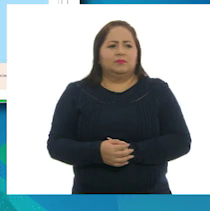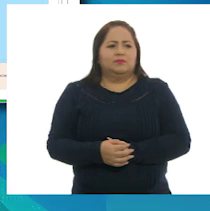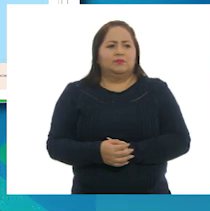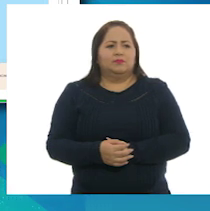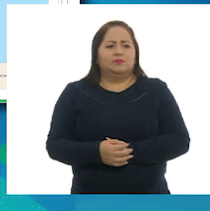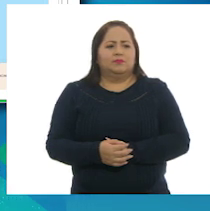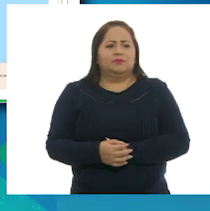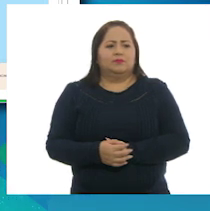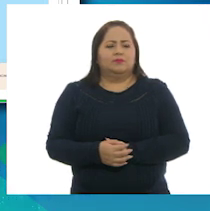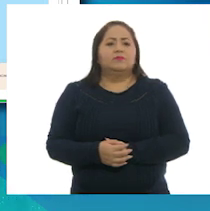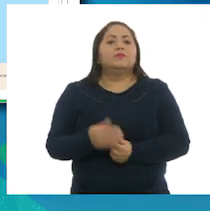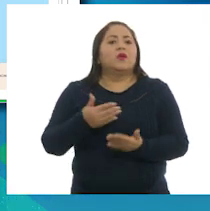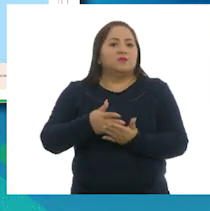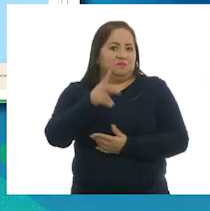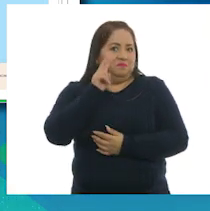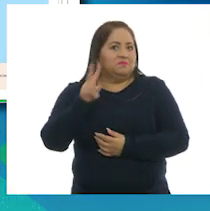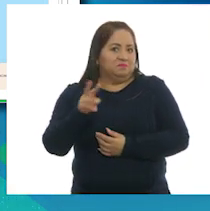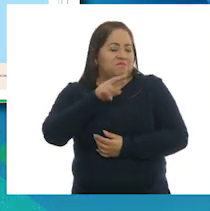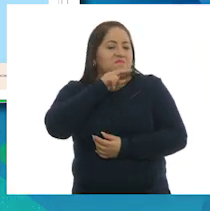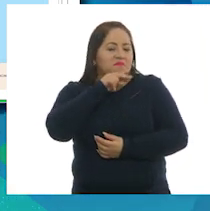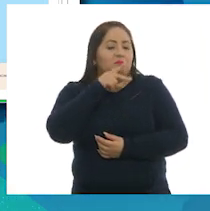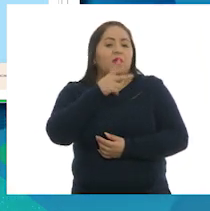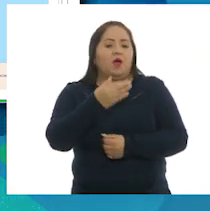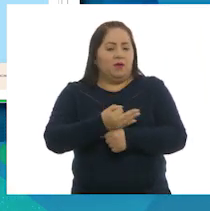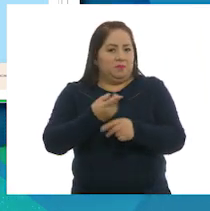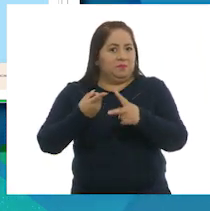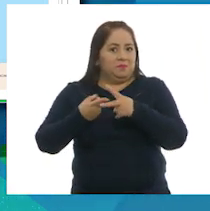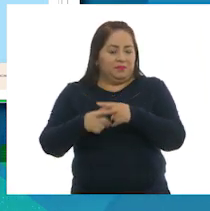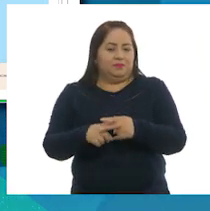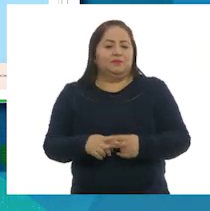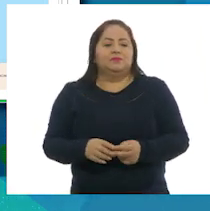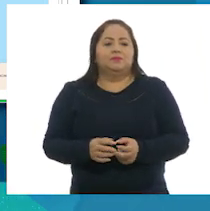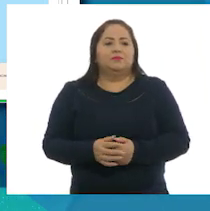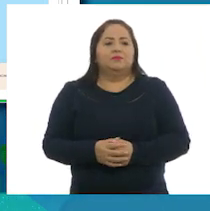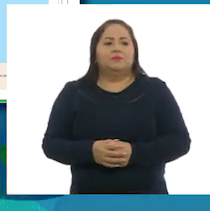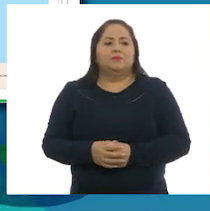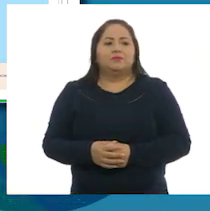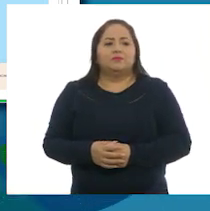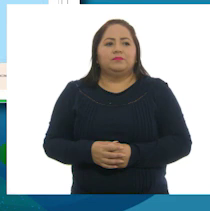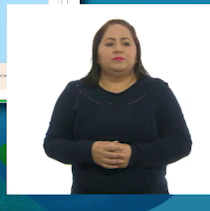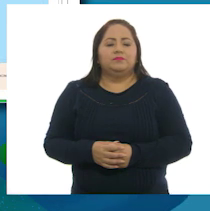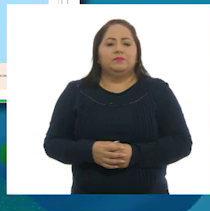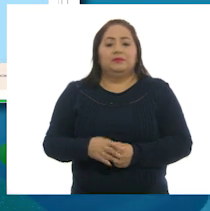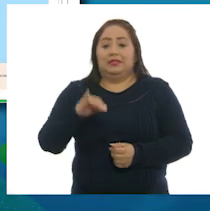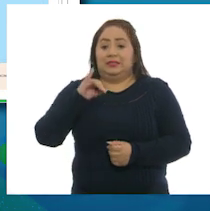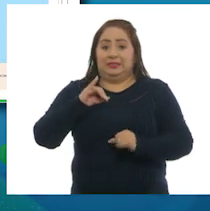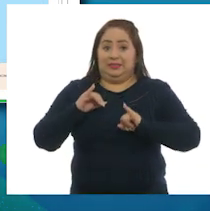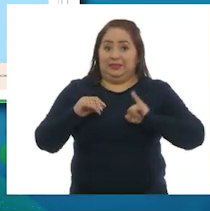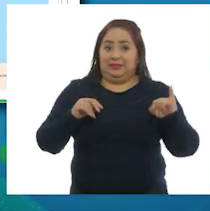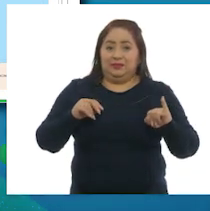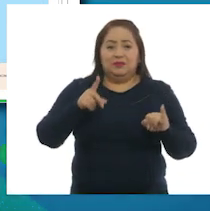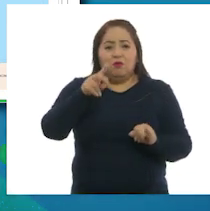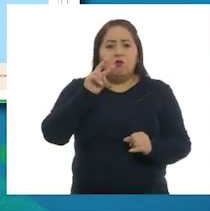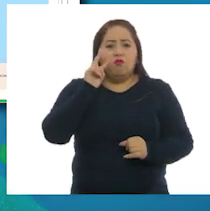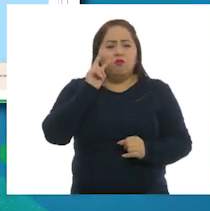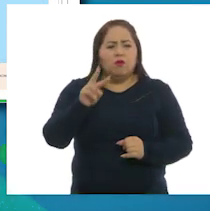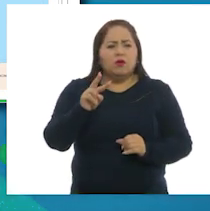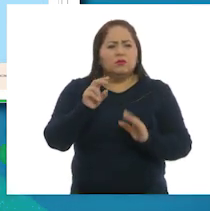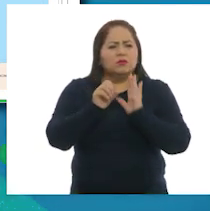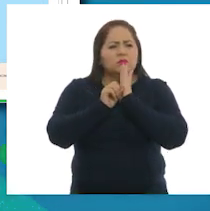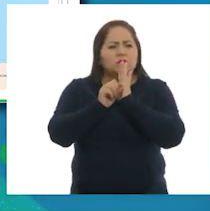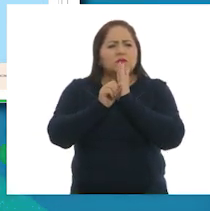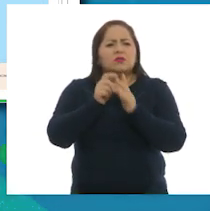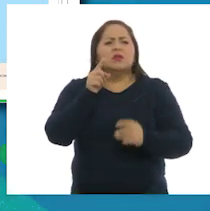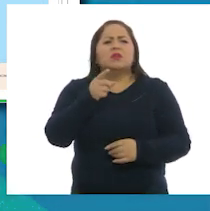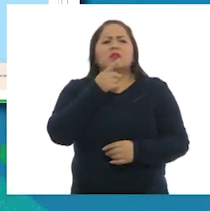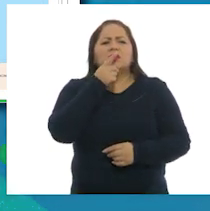mejor, ¿verdad? Niñas y niños, bueno, pues comencemos. En la parte inferior izquierda se muestra la simbología y